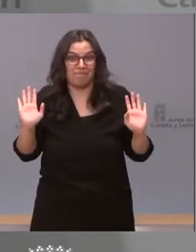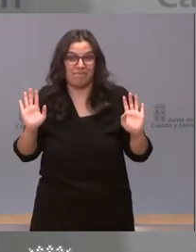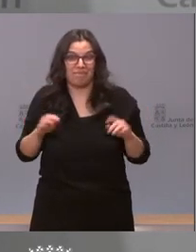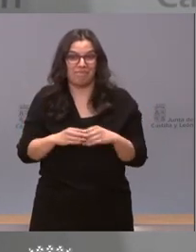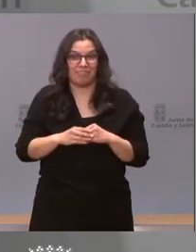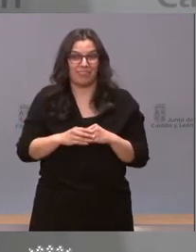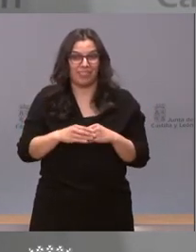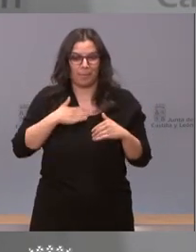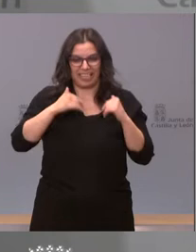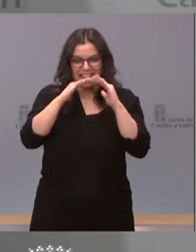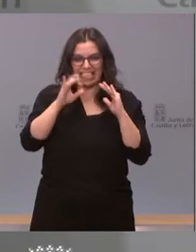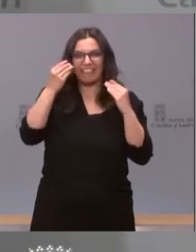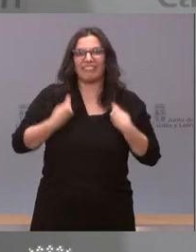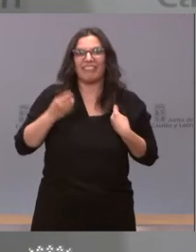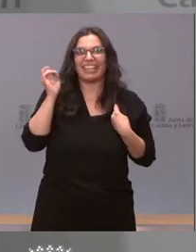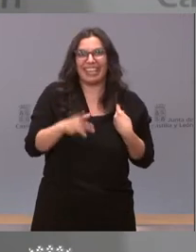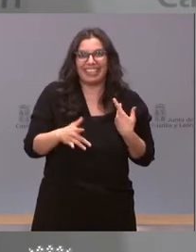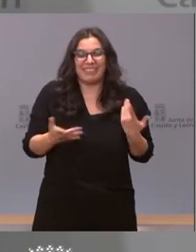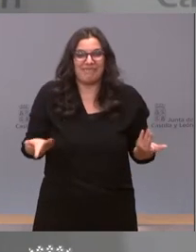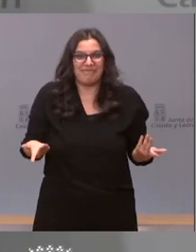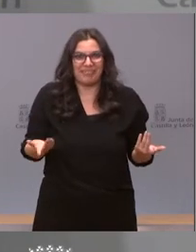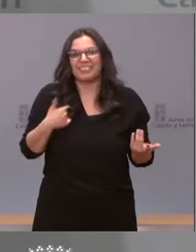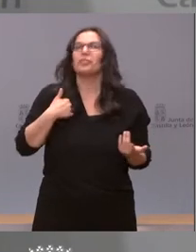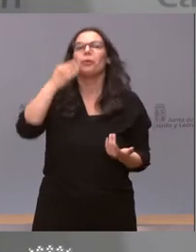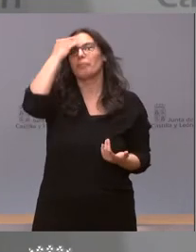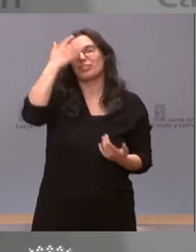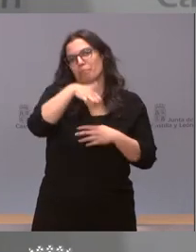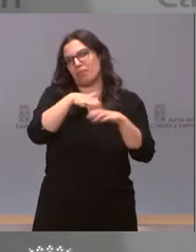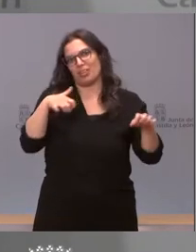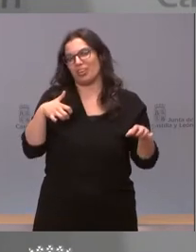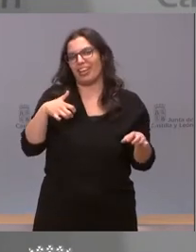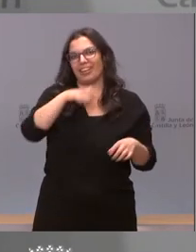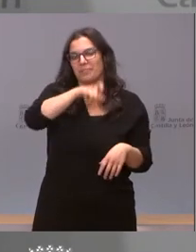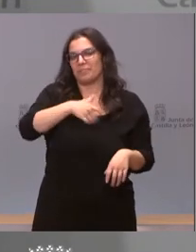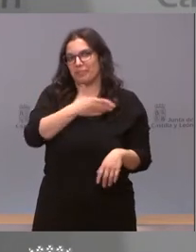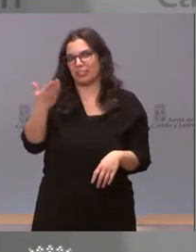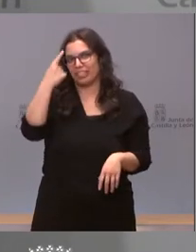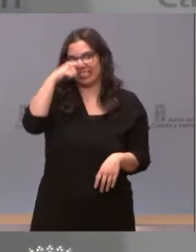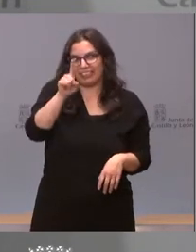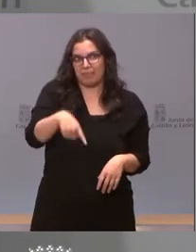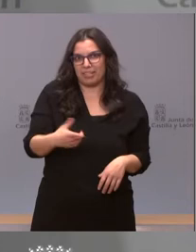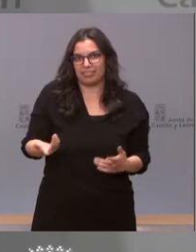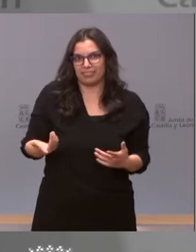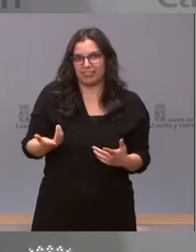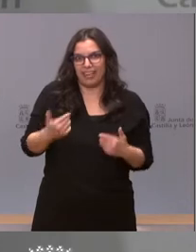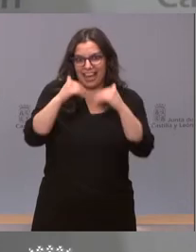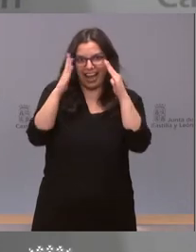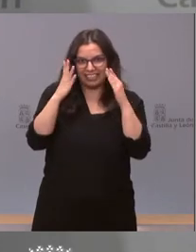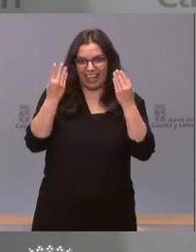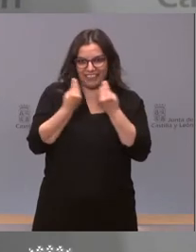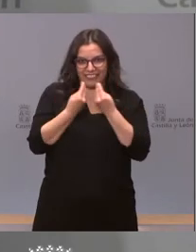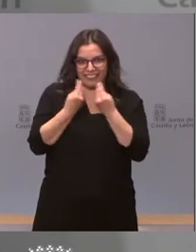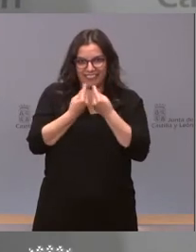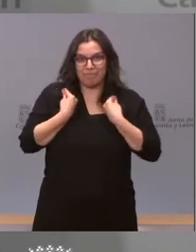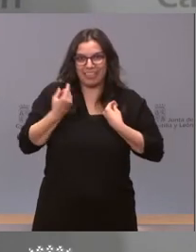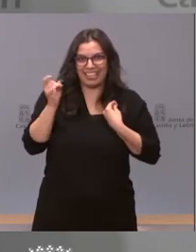con quién convivo y con quién no convivo. Y creo que la inmensa mayoría de la población también lo tiene claro, con quién convive y con quién no convive.